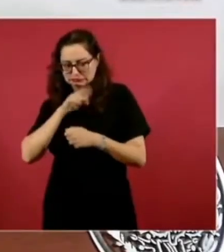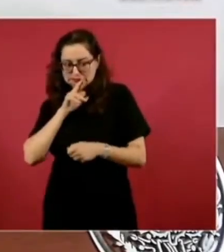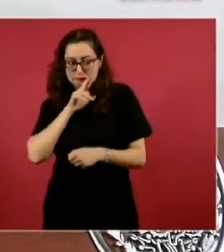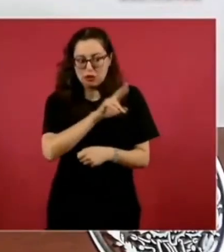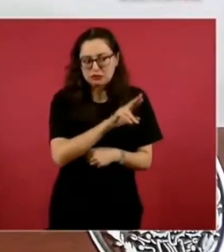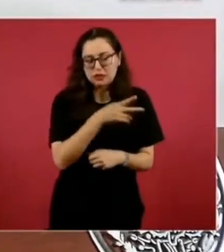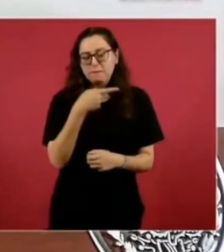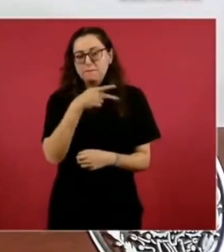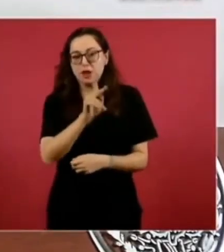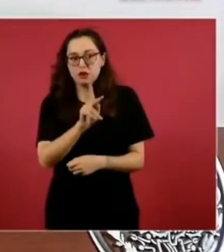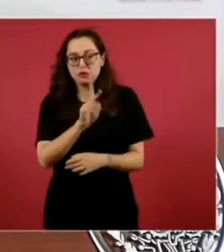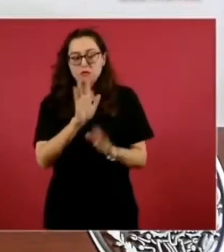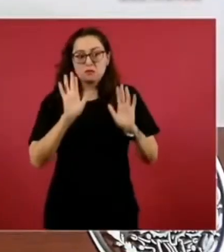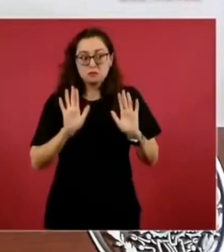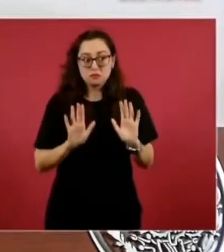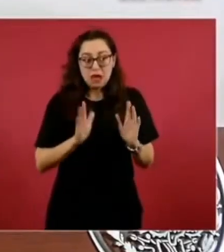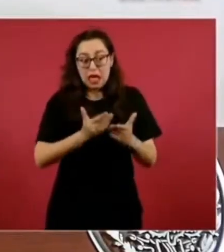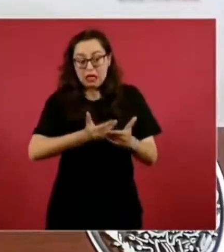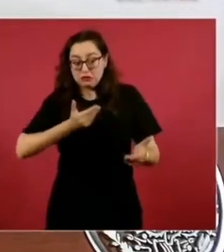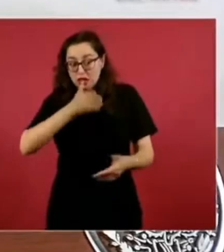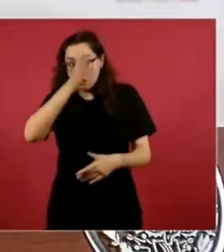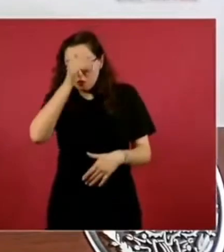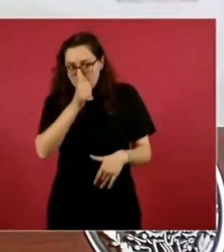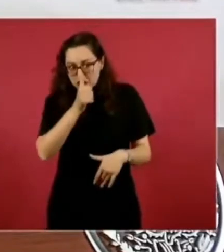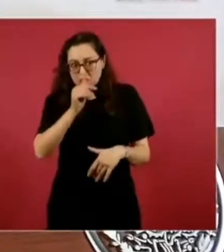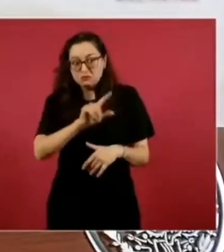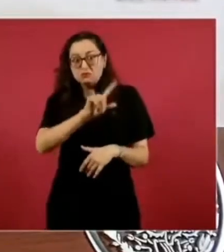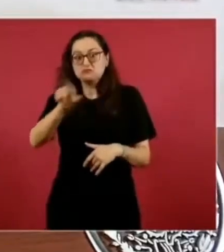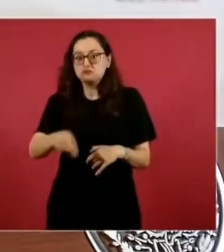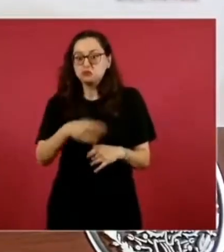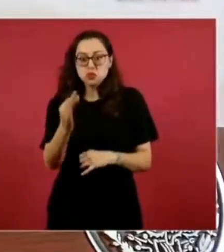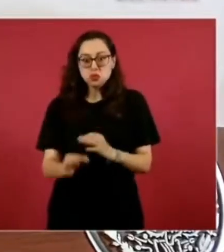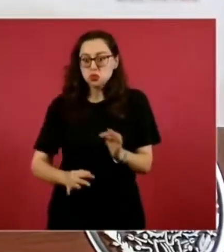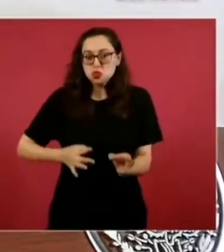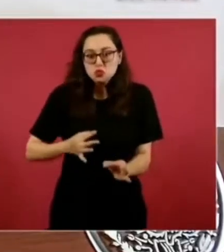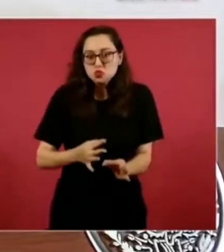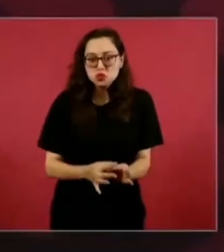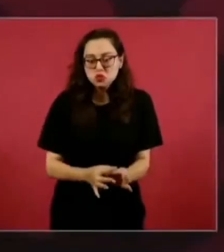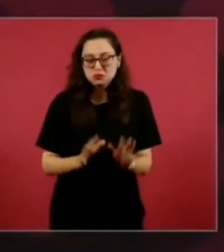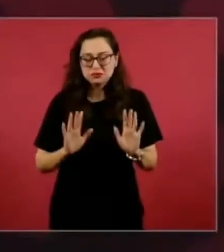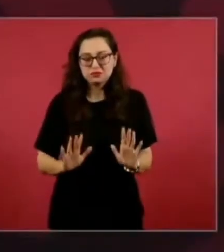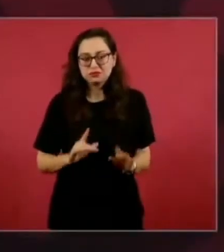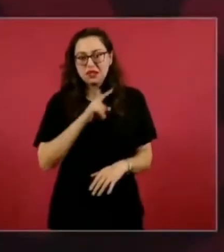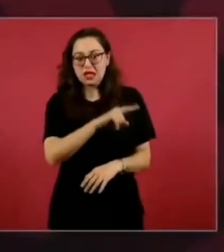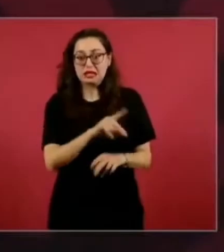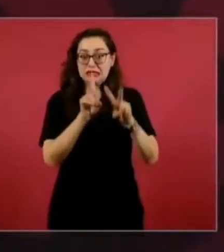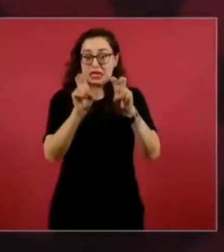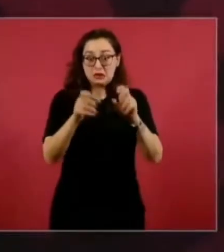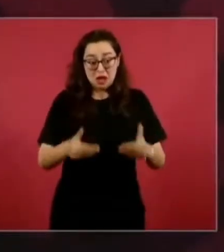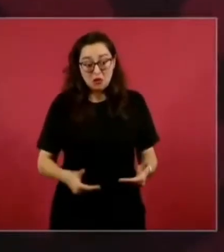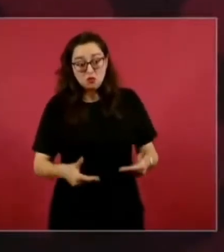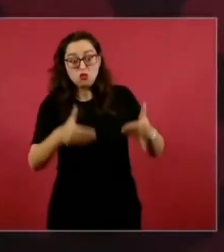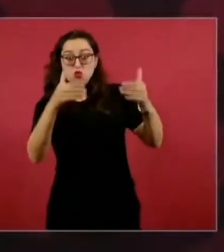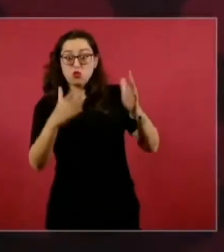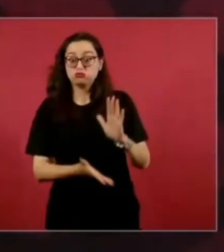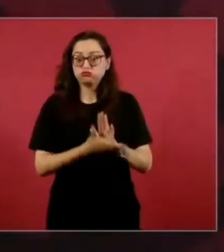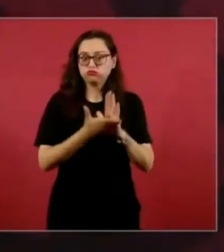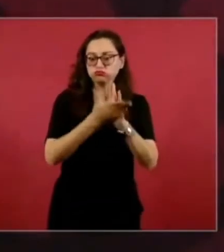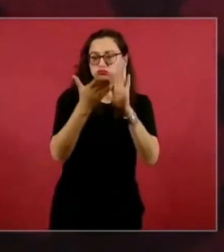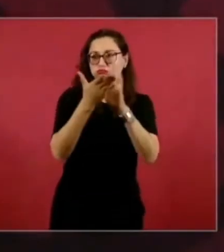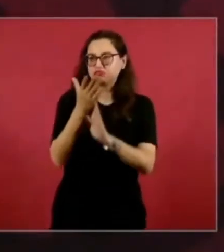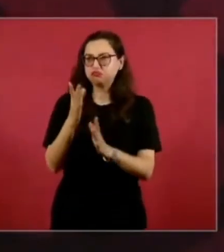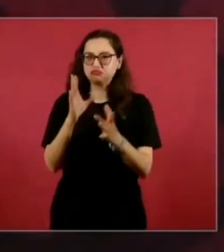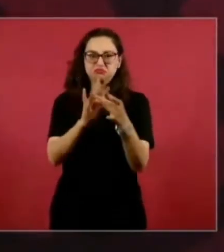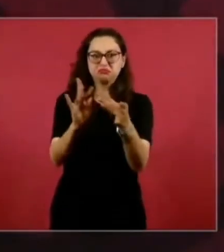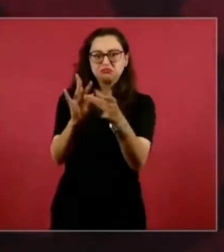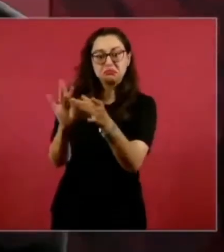porque se había llegado a ese acuerdo y lo cumplió. De todas formas, pues